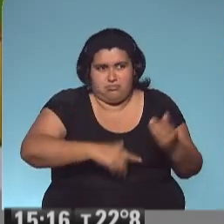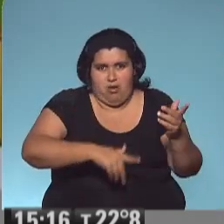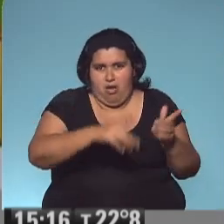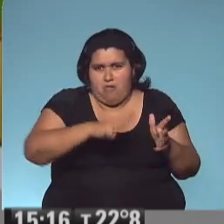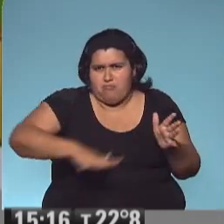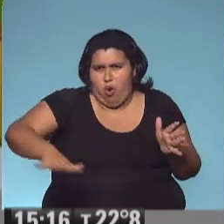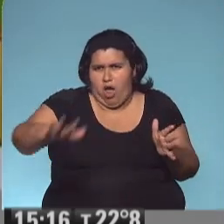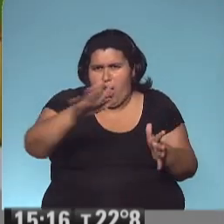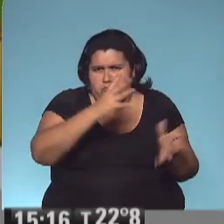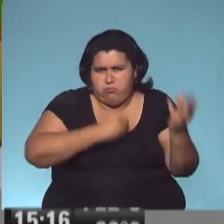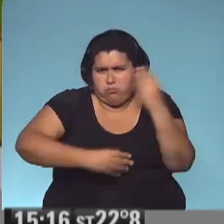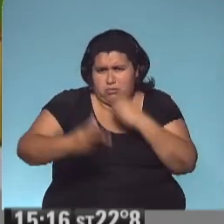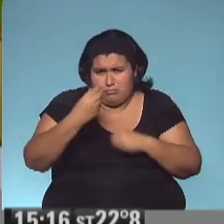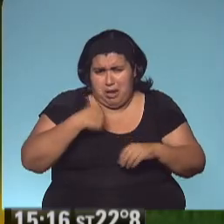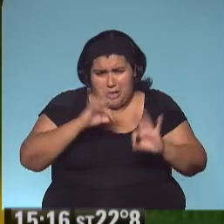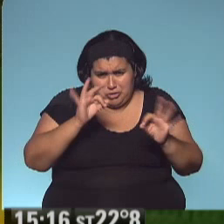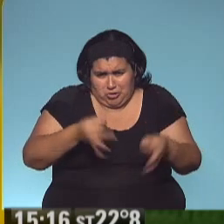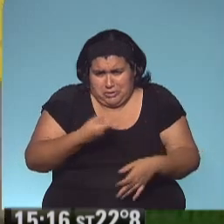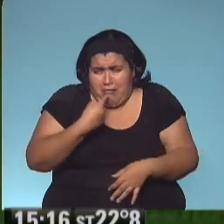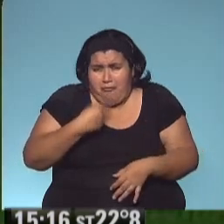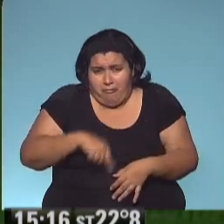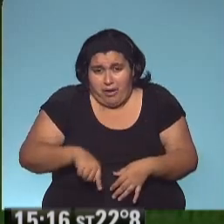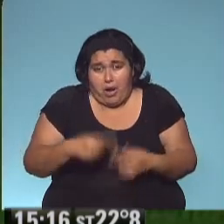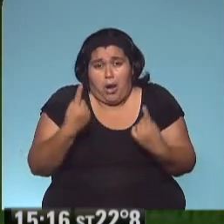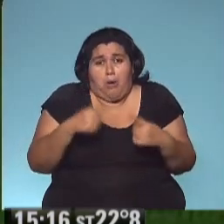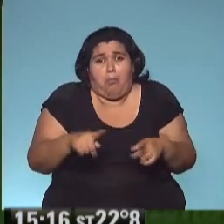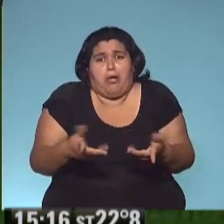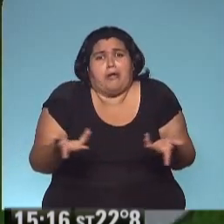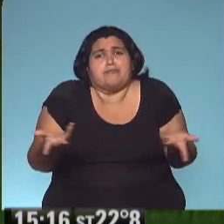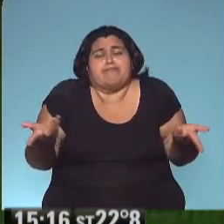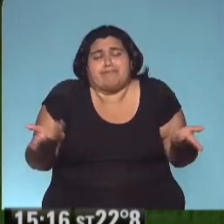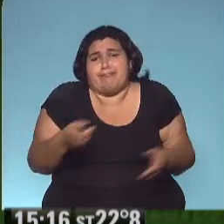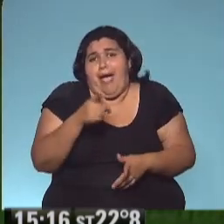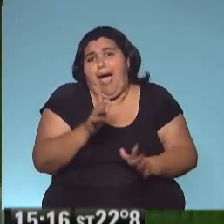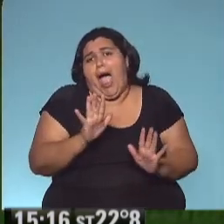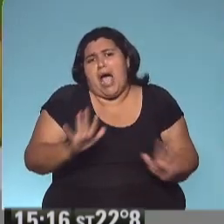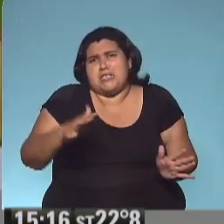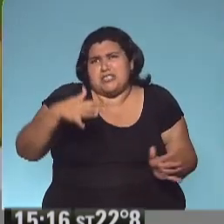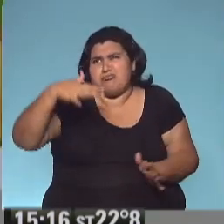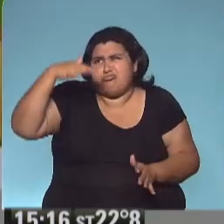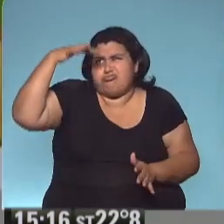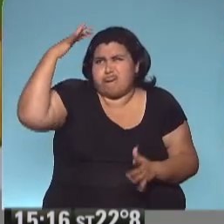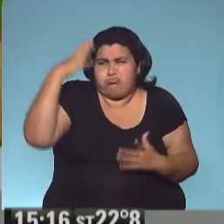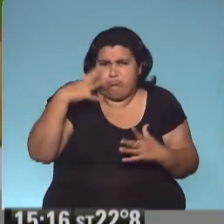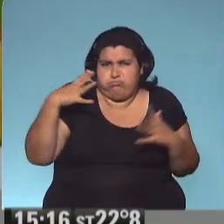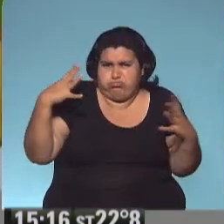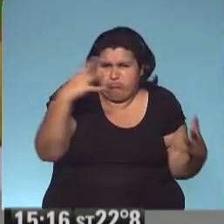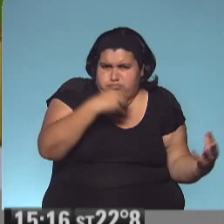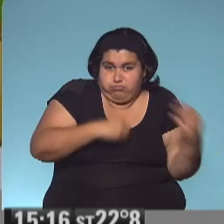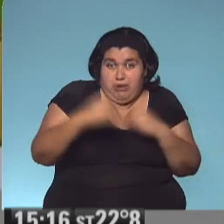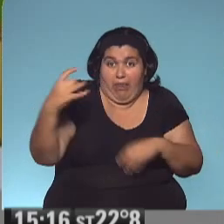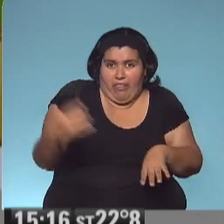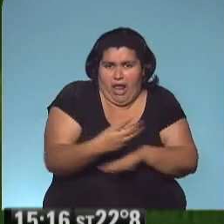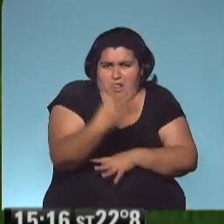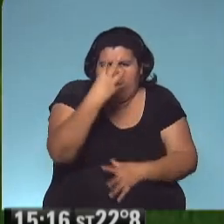Ya sé que esto es terrible, pero ¿qué se le va a hacer? Así son los ogrontes. Empezó por el ferrocarril.